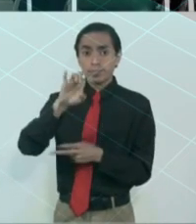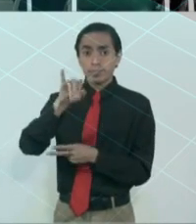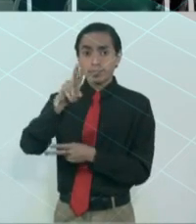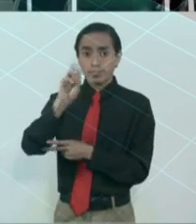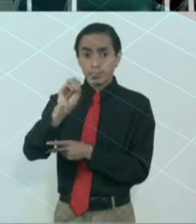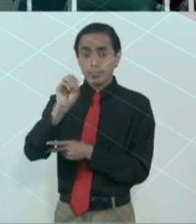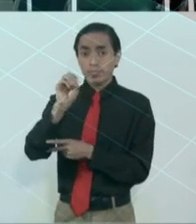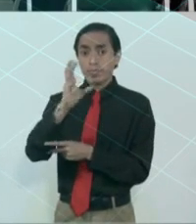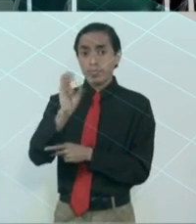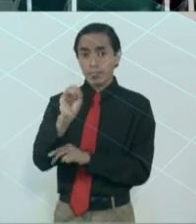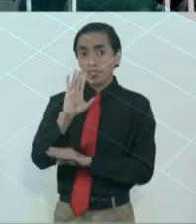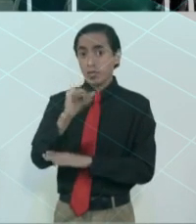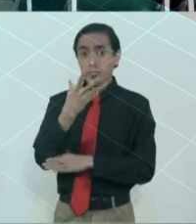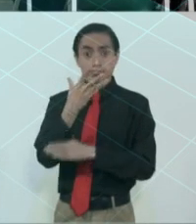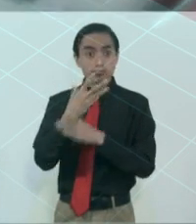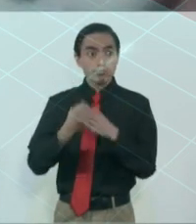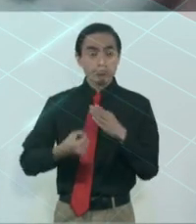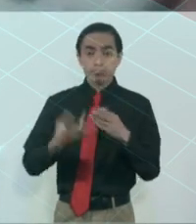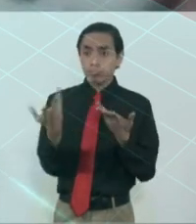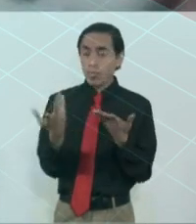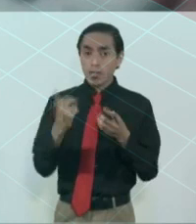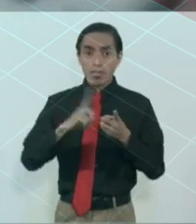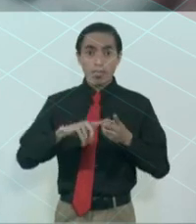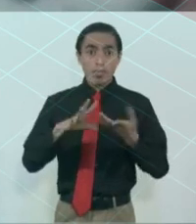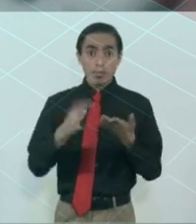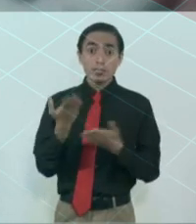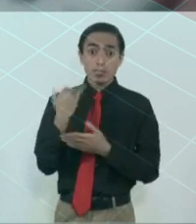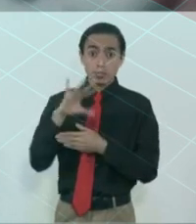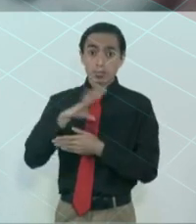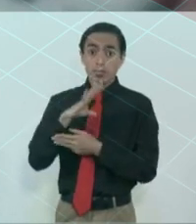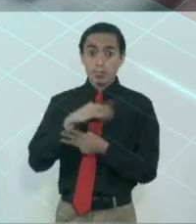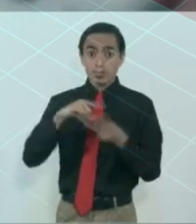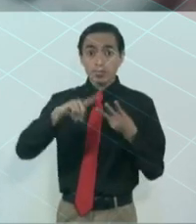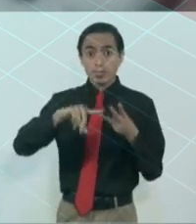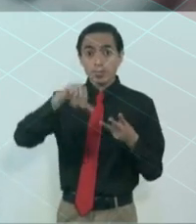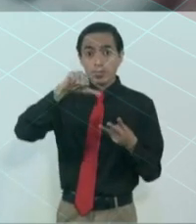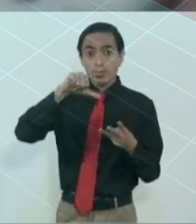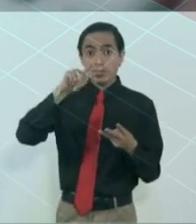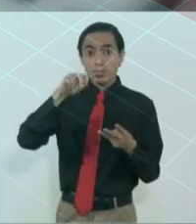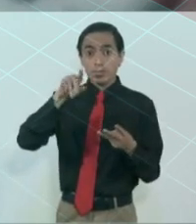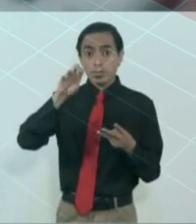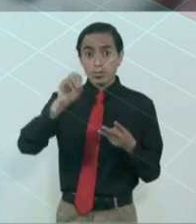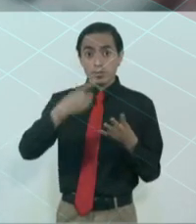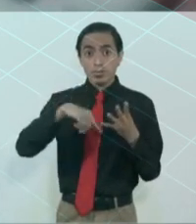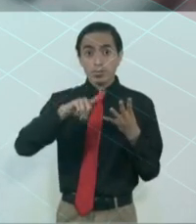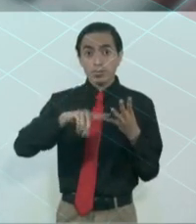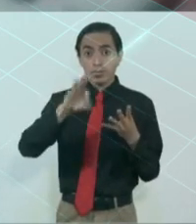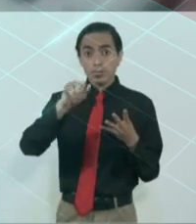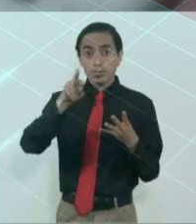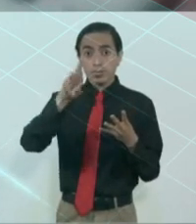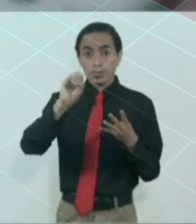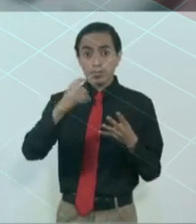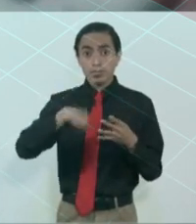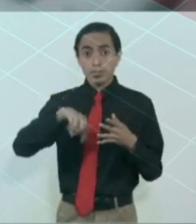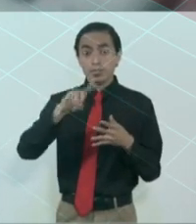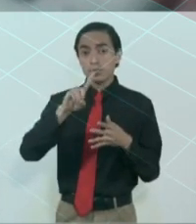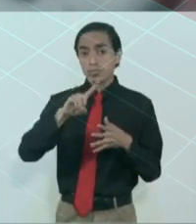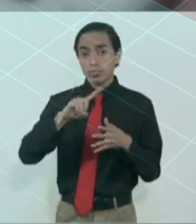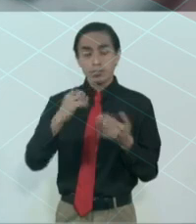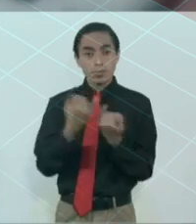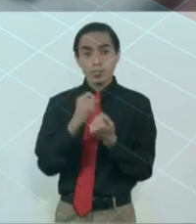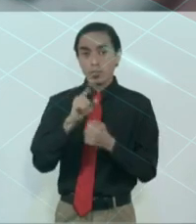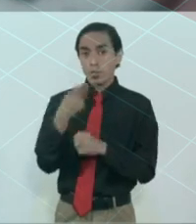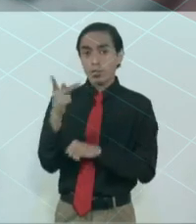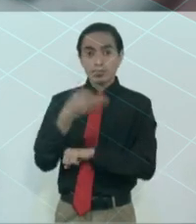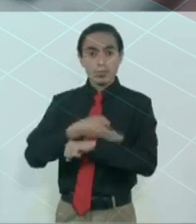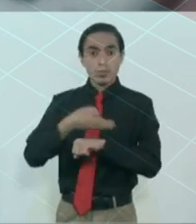desaparecido desde ese tiempo, Antonio Aranda, Fausto Ávila, a un familiar de Lucio